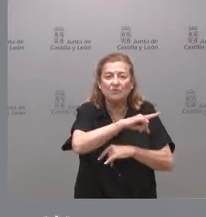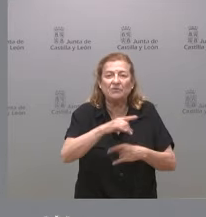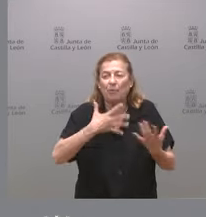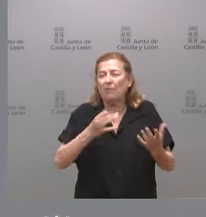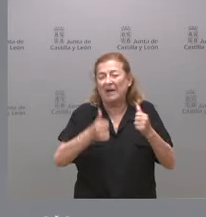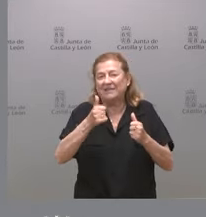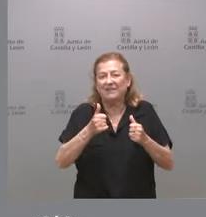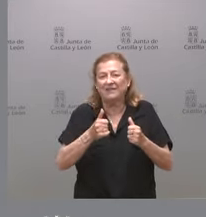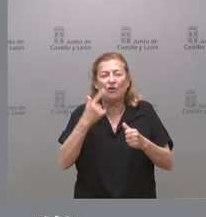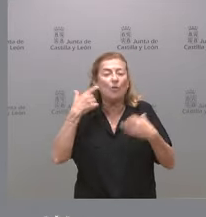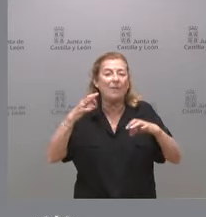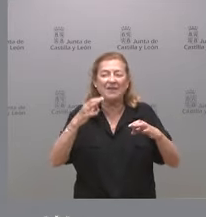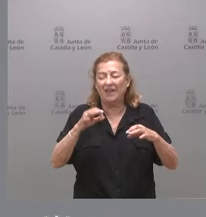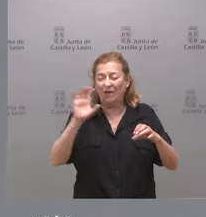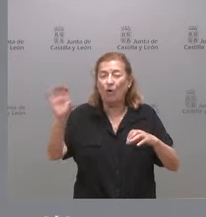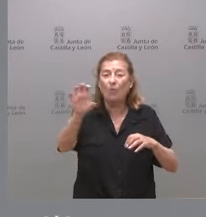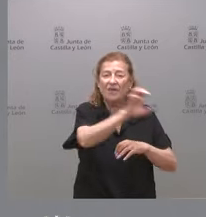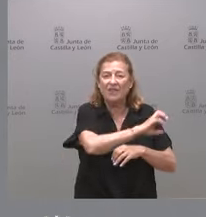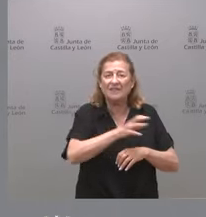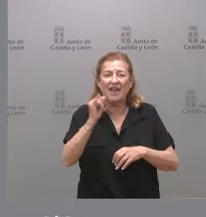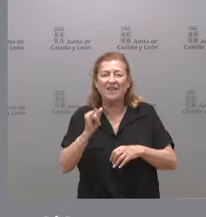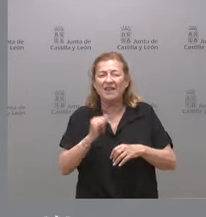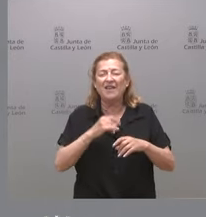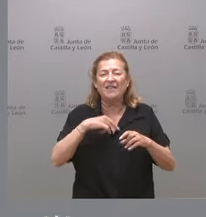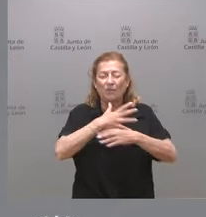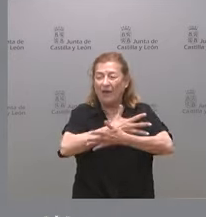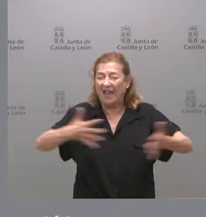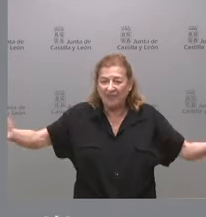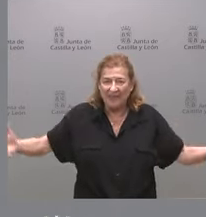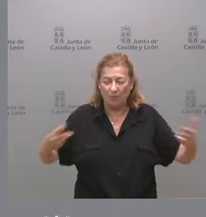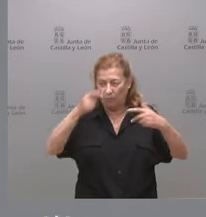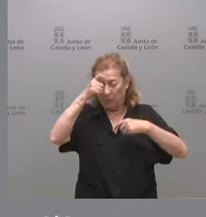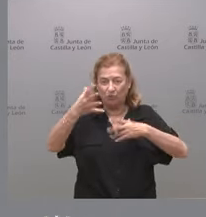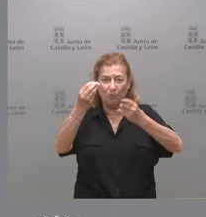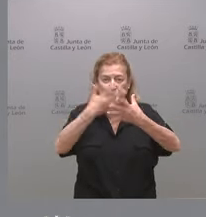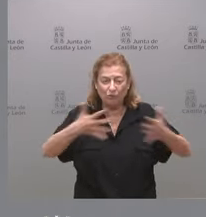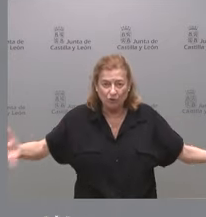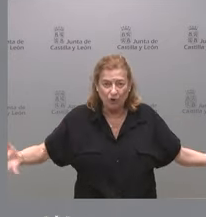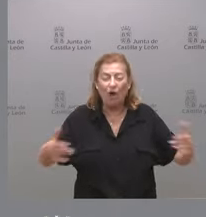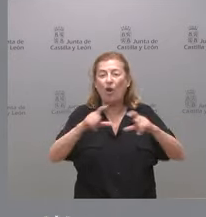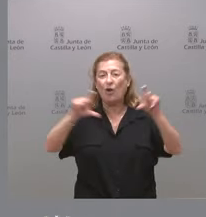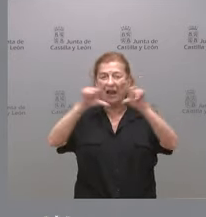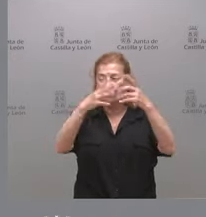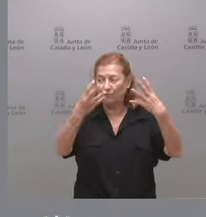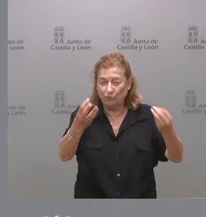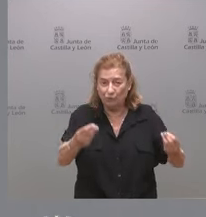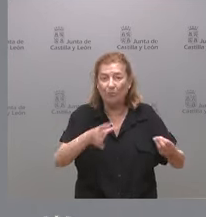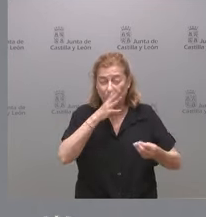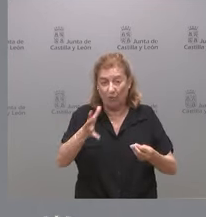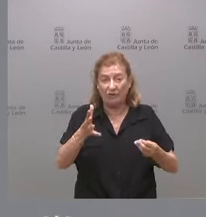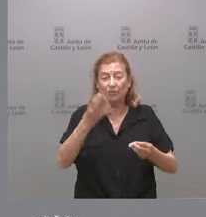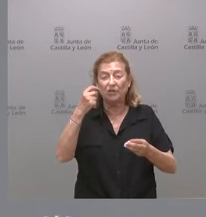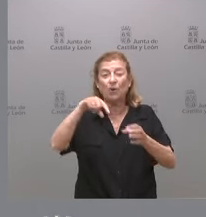en comunidades autónomas que tienen tanta incensión territorial, tantos municipios, tantas entidades locales menores y, por tanto, tantas